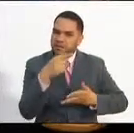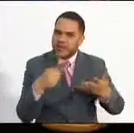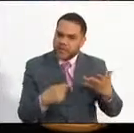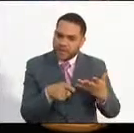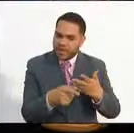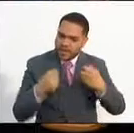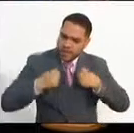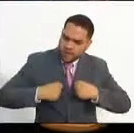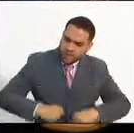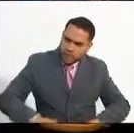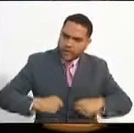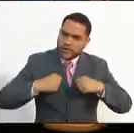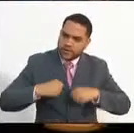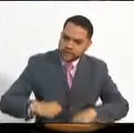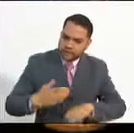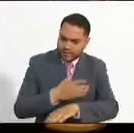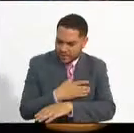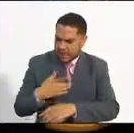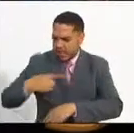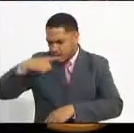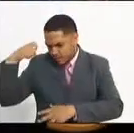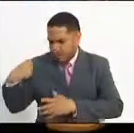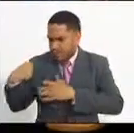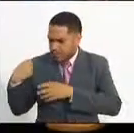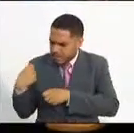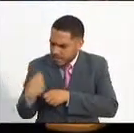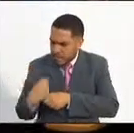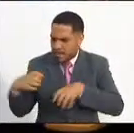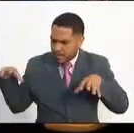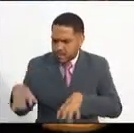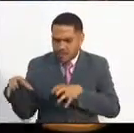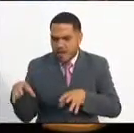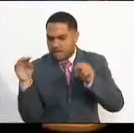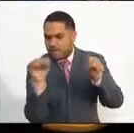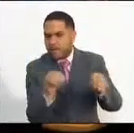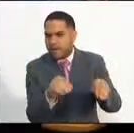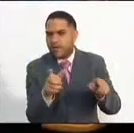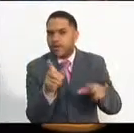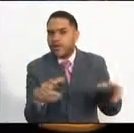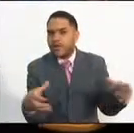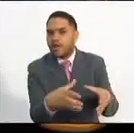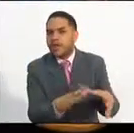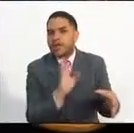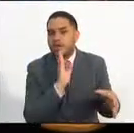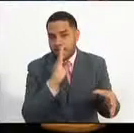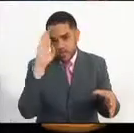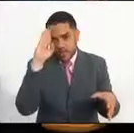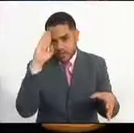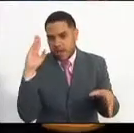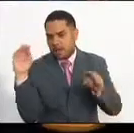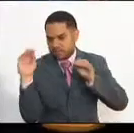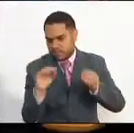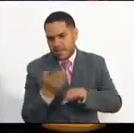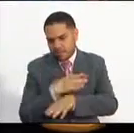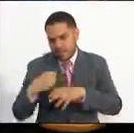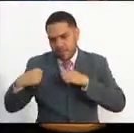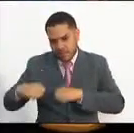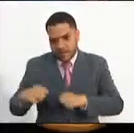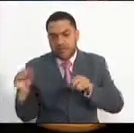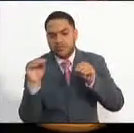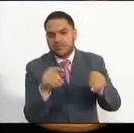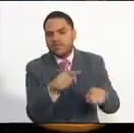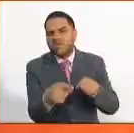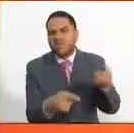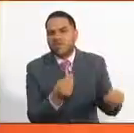esfuerzos conjuntos que hemos venido haciendo para la formación del personal de la policía, para que ese personal